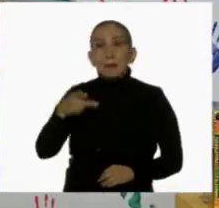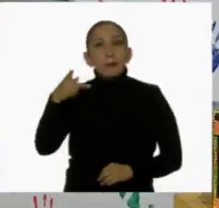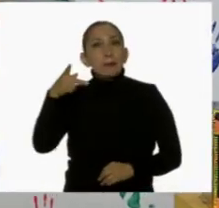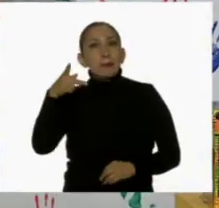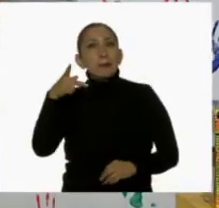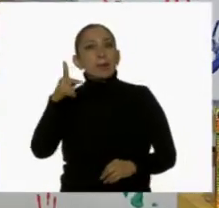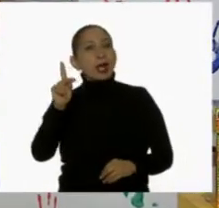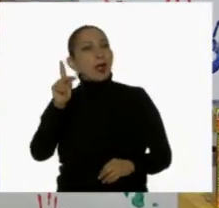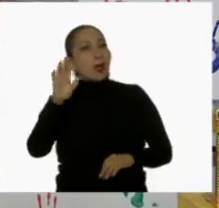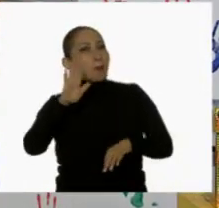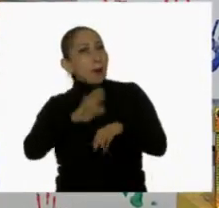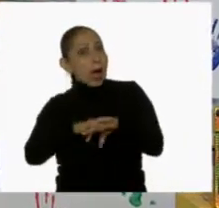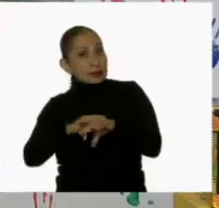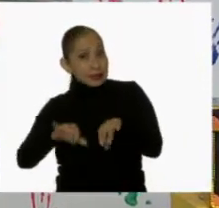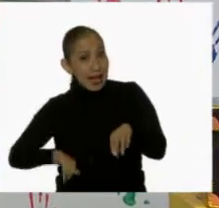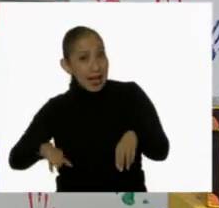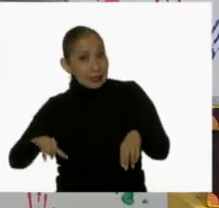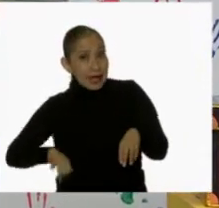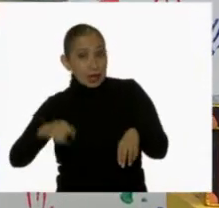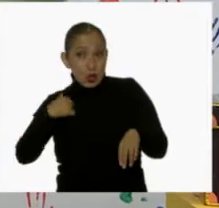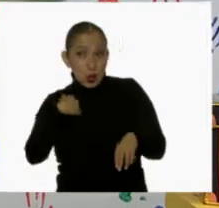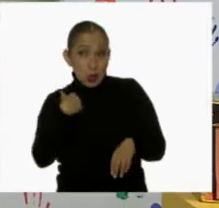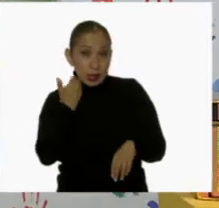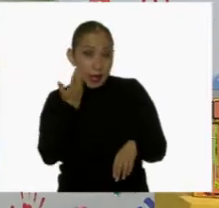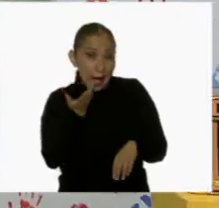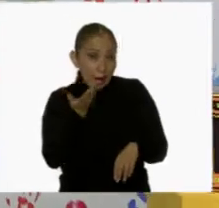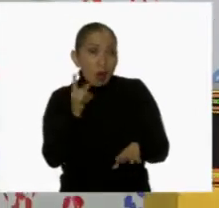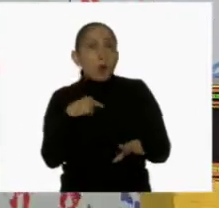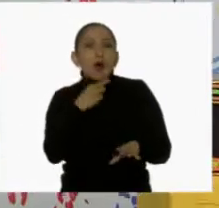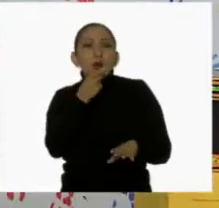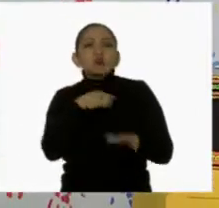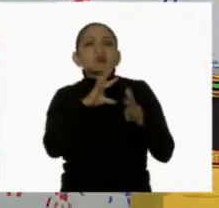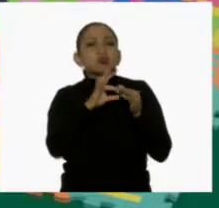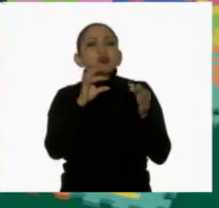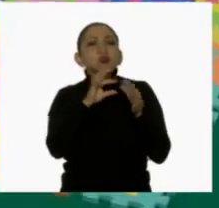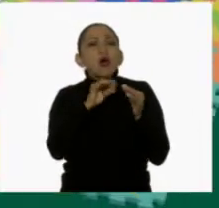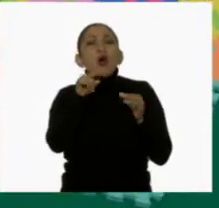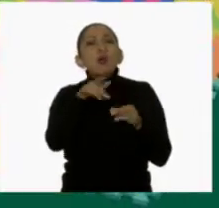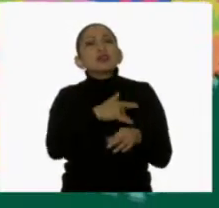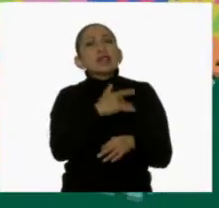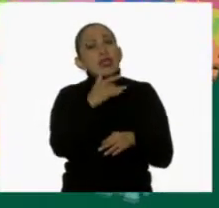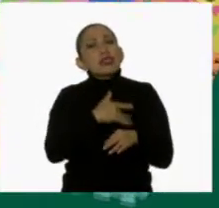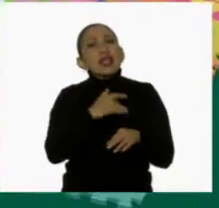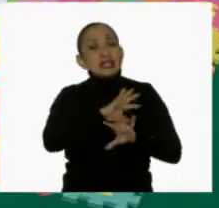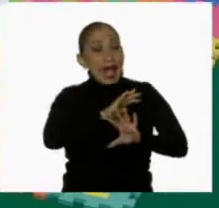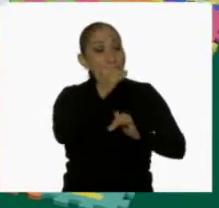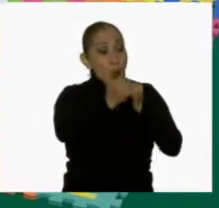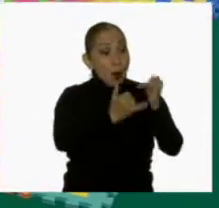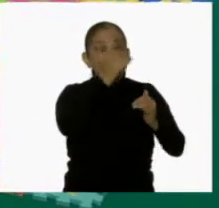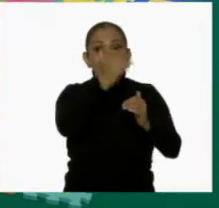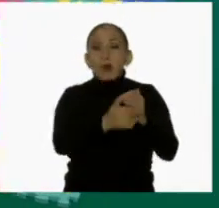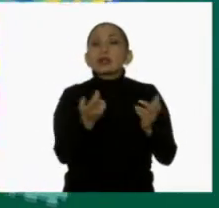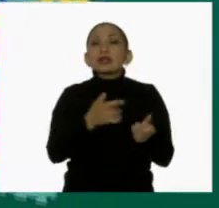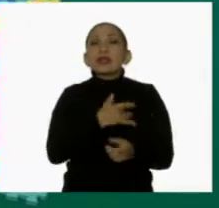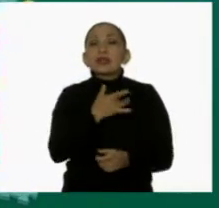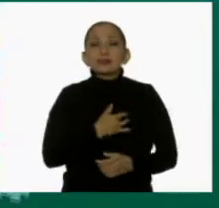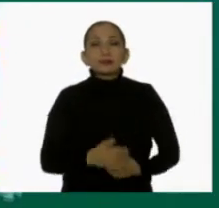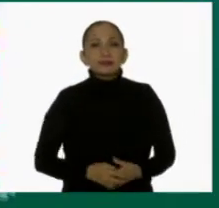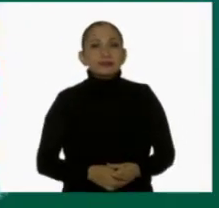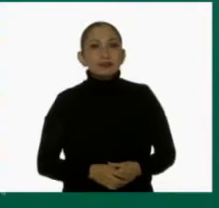embargo, un poco más interesante, me gustaría que nos platiques a todos cómo te sientes después de jugar Gato Veloz.